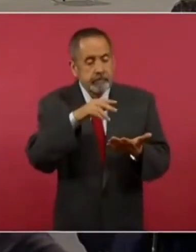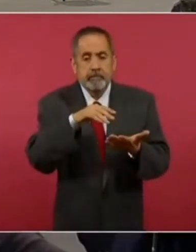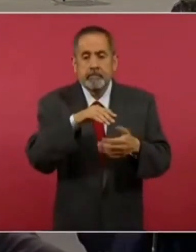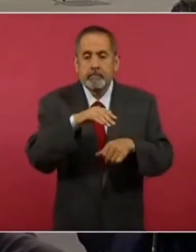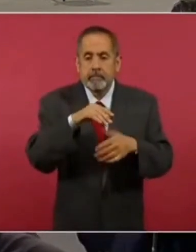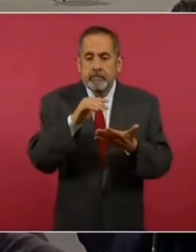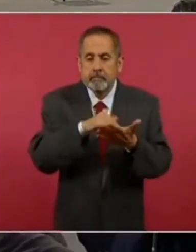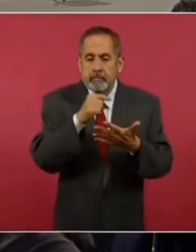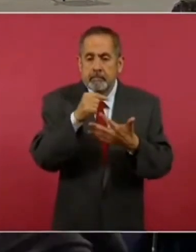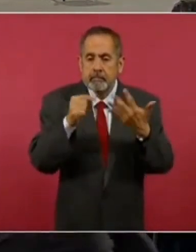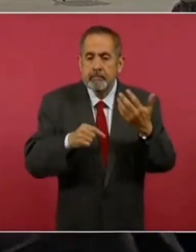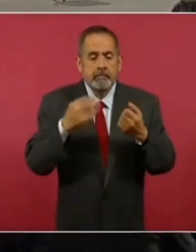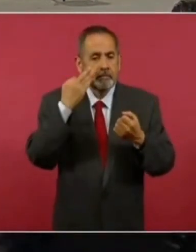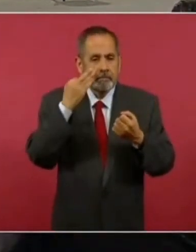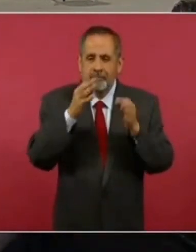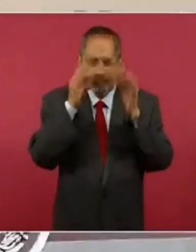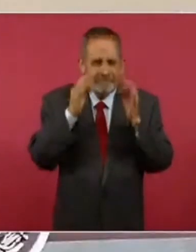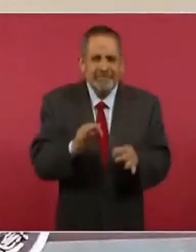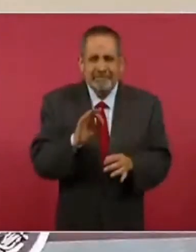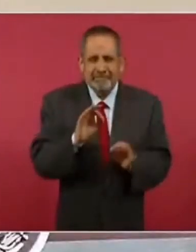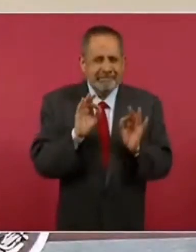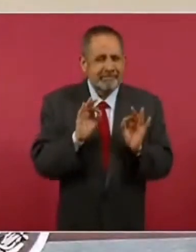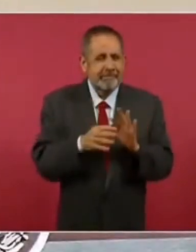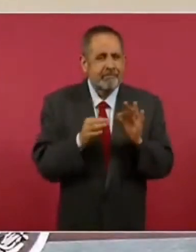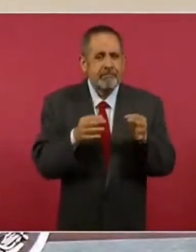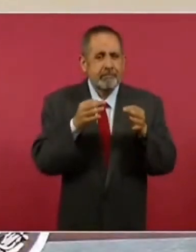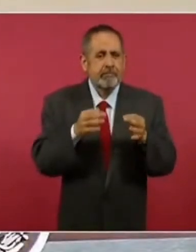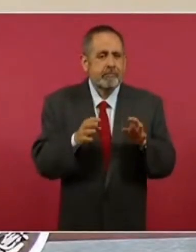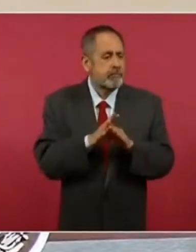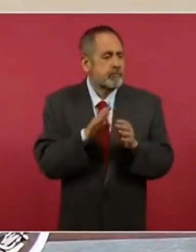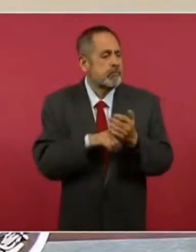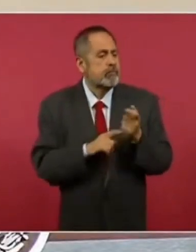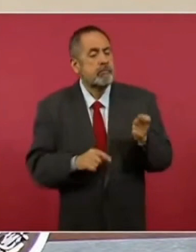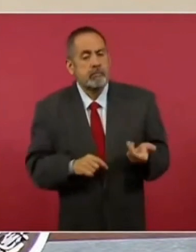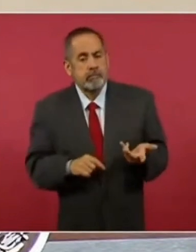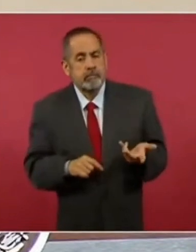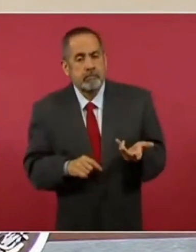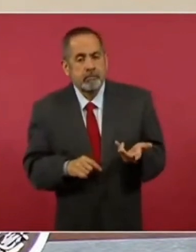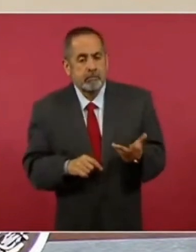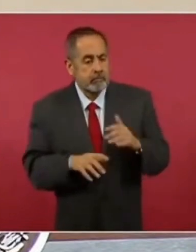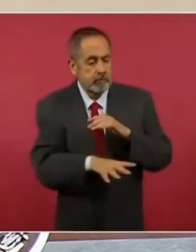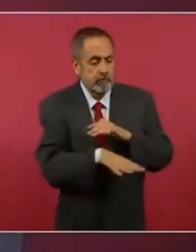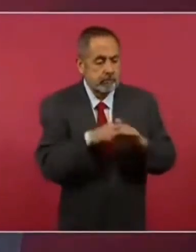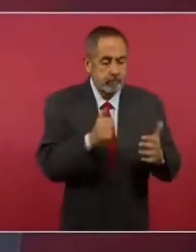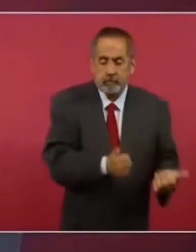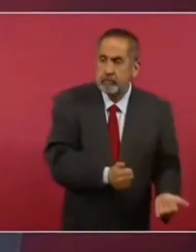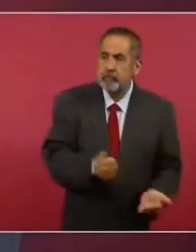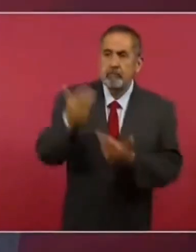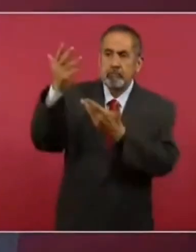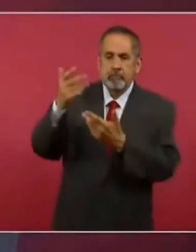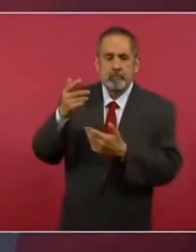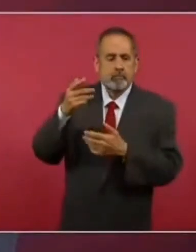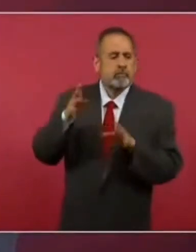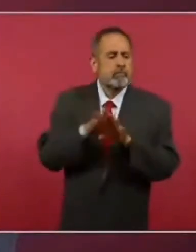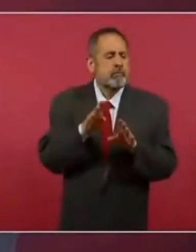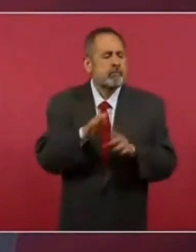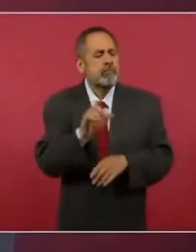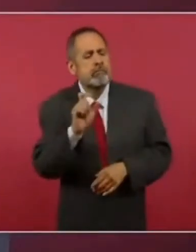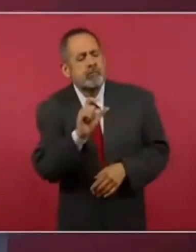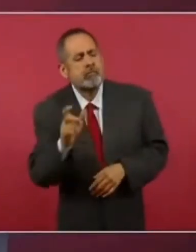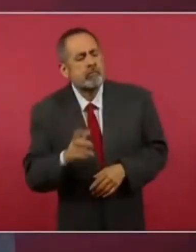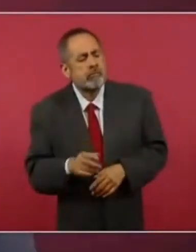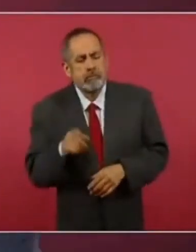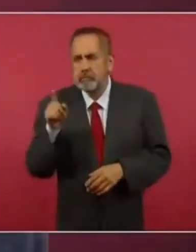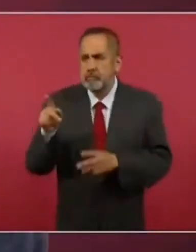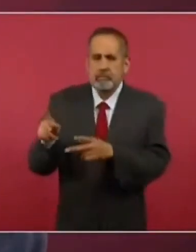condiciones de tiempo, de modo y circunstancia en que salieron los bienes que van a ser puestos a